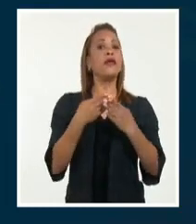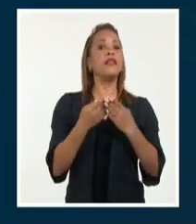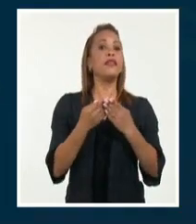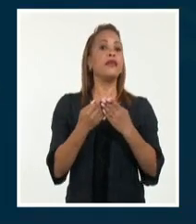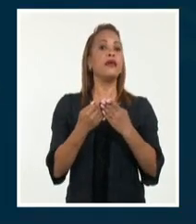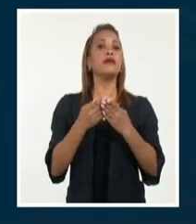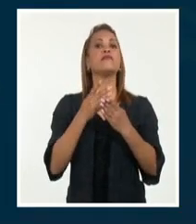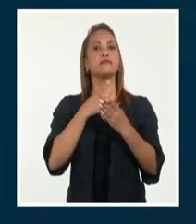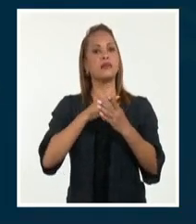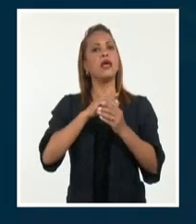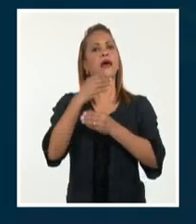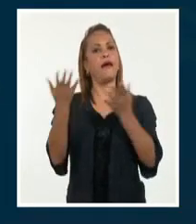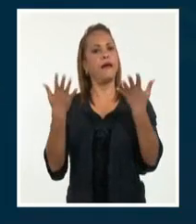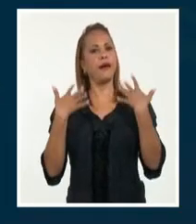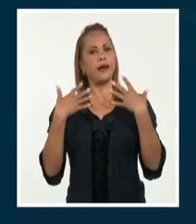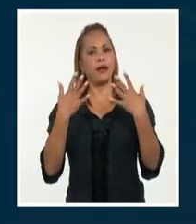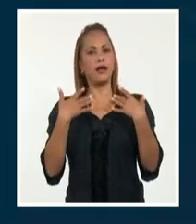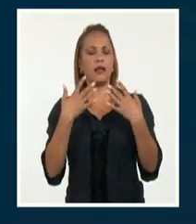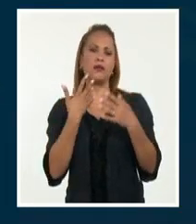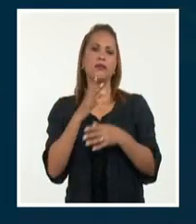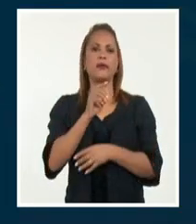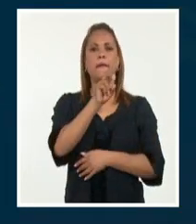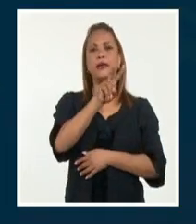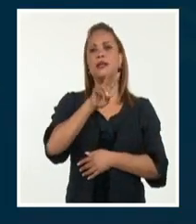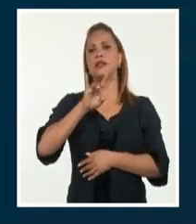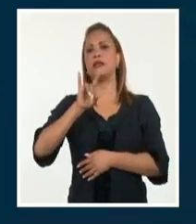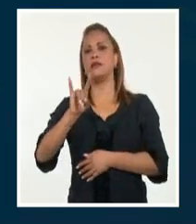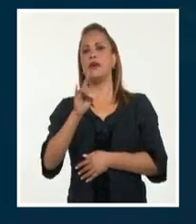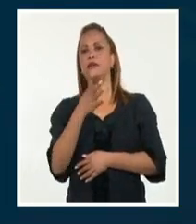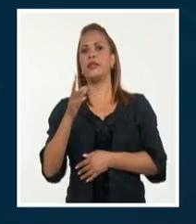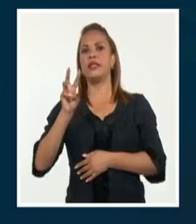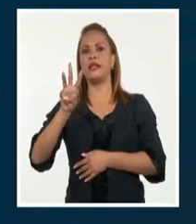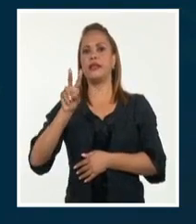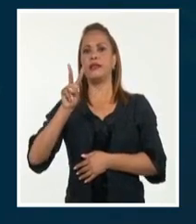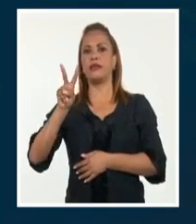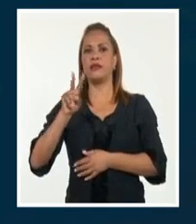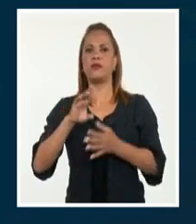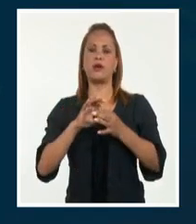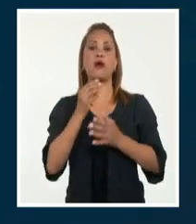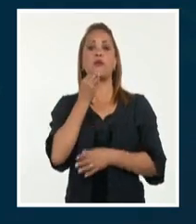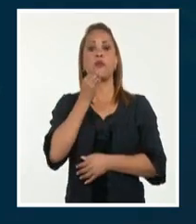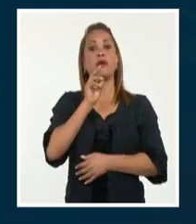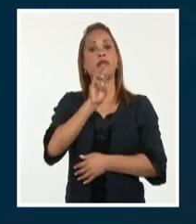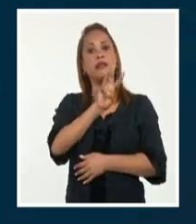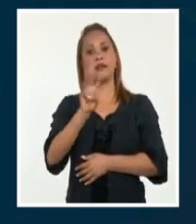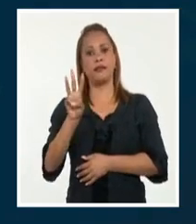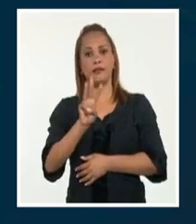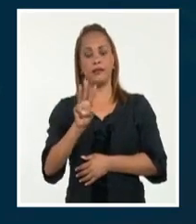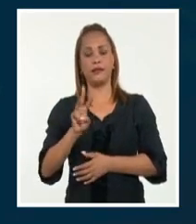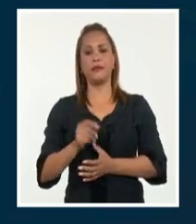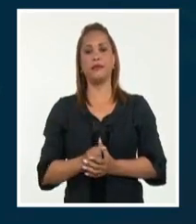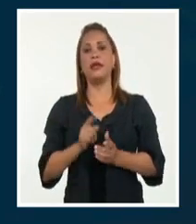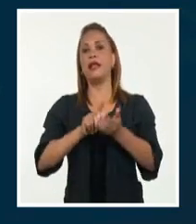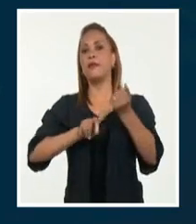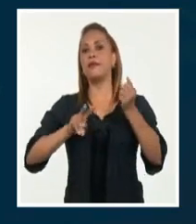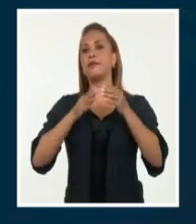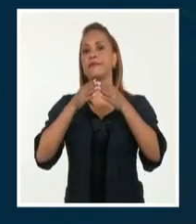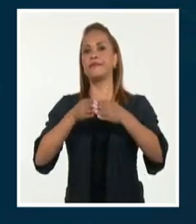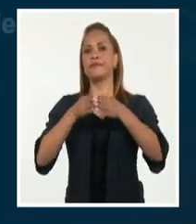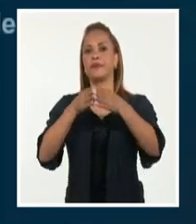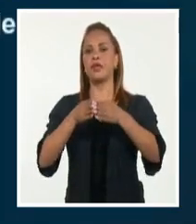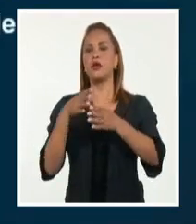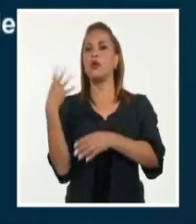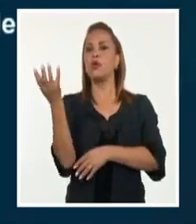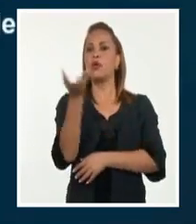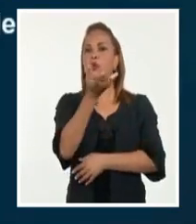con máximas en la tarde que alcanzarán valores entre 29 y 32 grados hasta 33 grados celsius en la provincia de Granma. Los